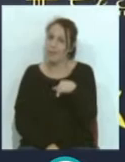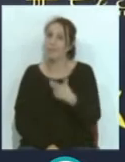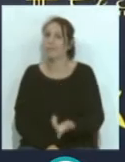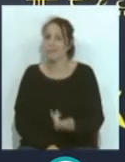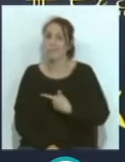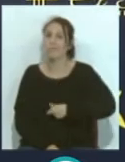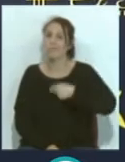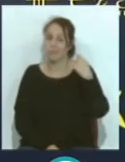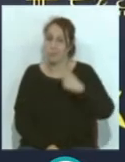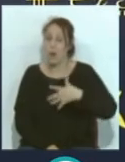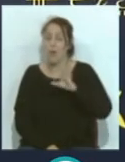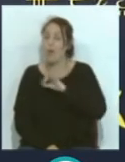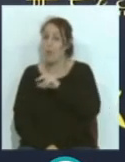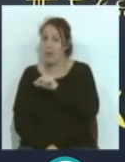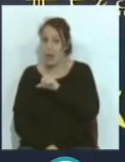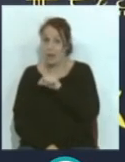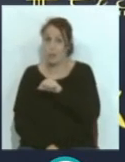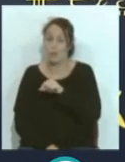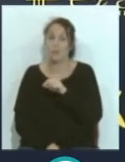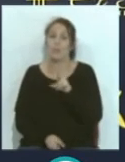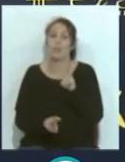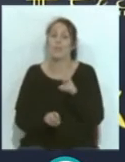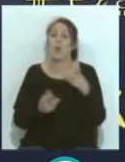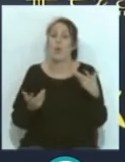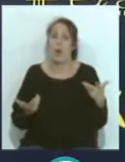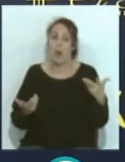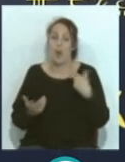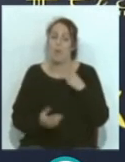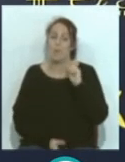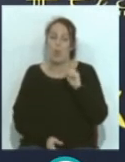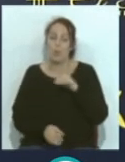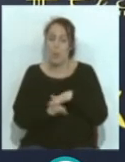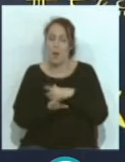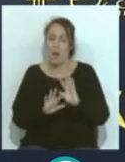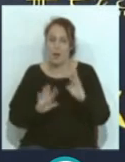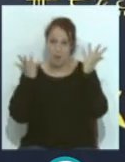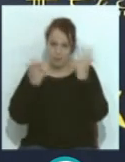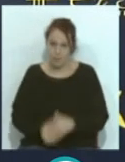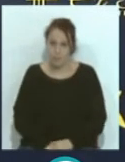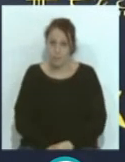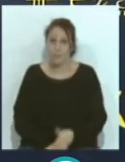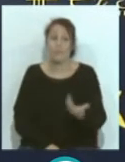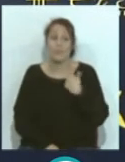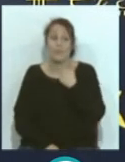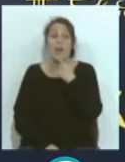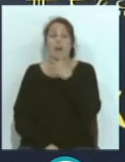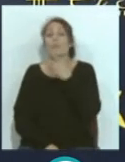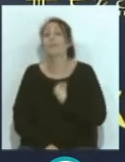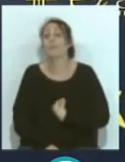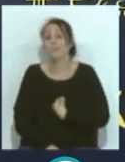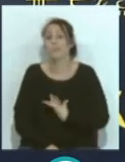más caro o más barato los puntos para salvar. Entonces, no podemos decir ahora mismo